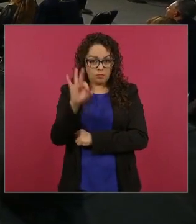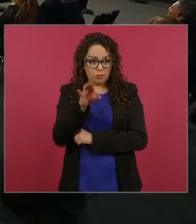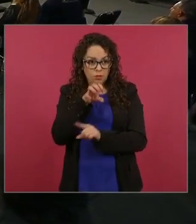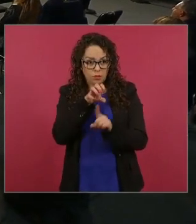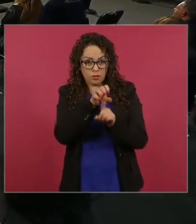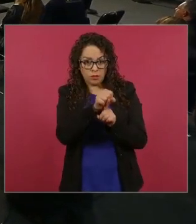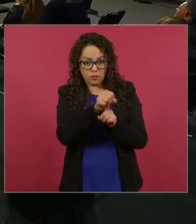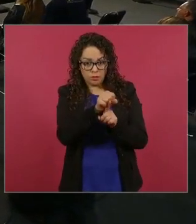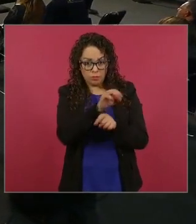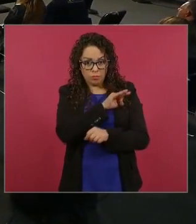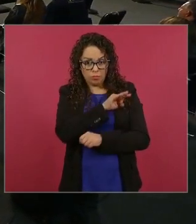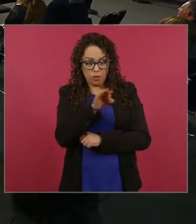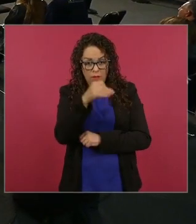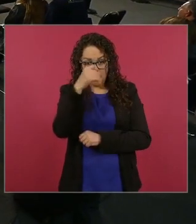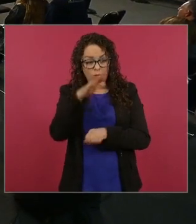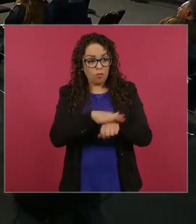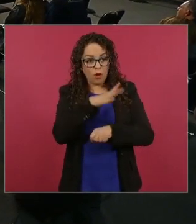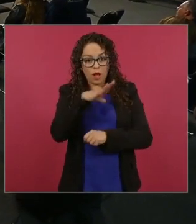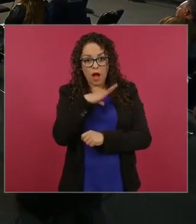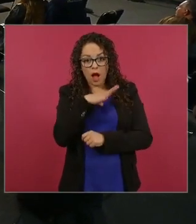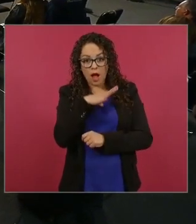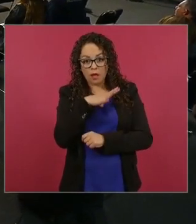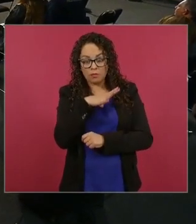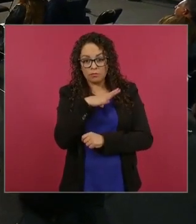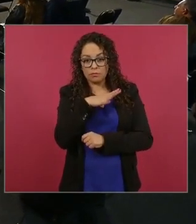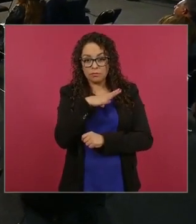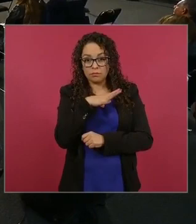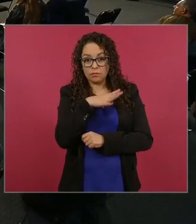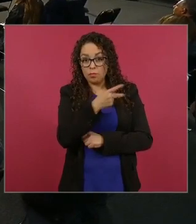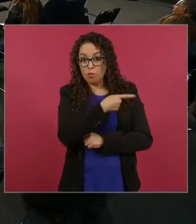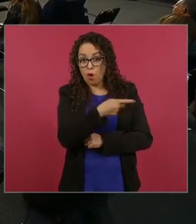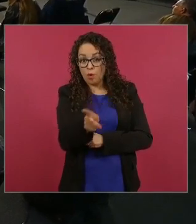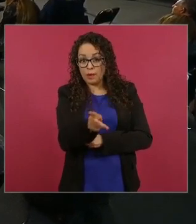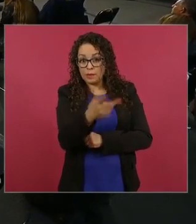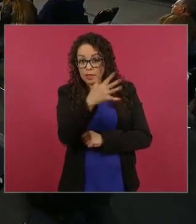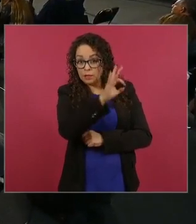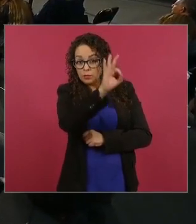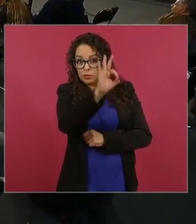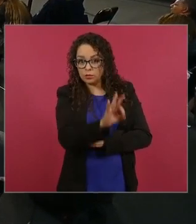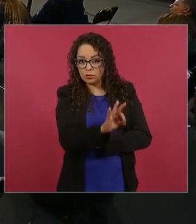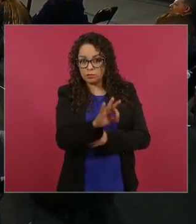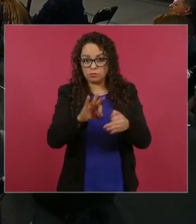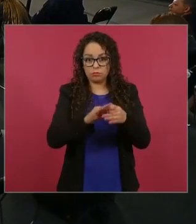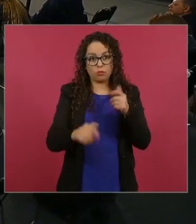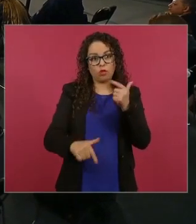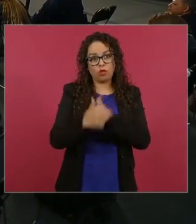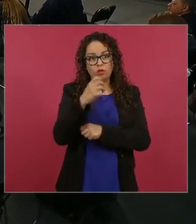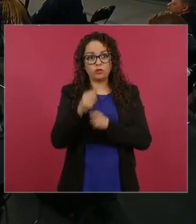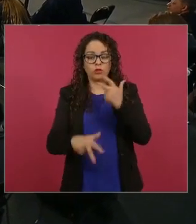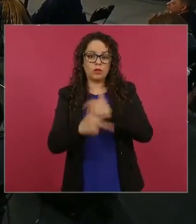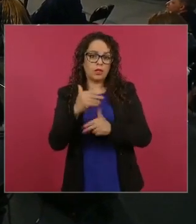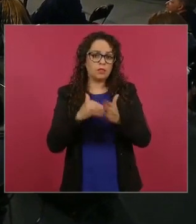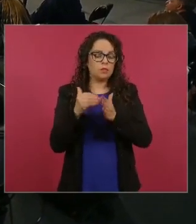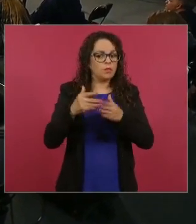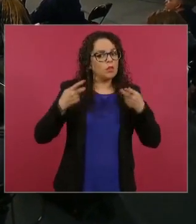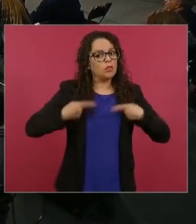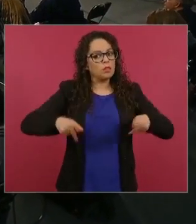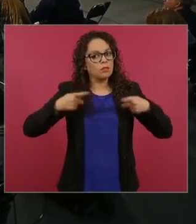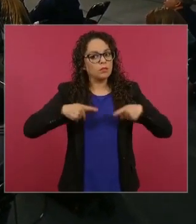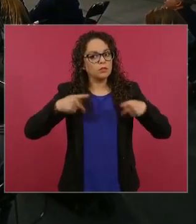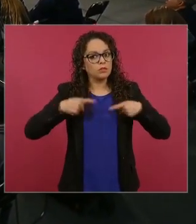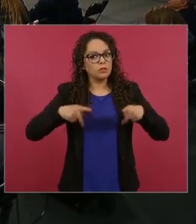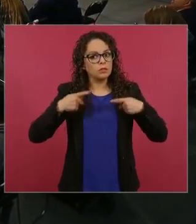extrema? ¿el 10% son 12 13 millones de mexicanos? porque la última